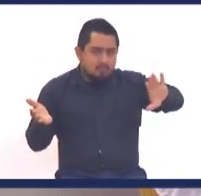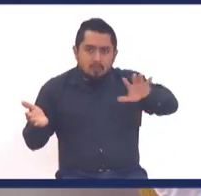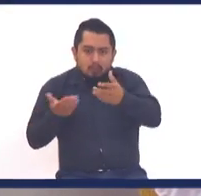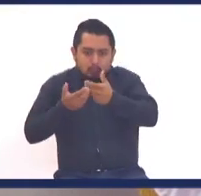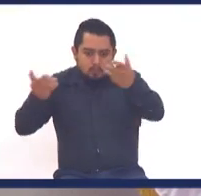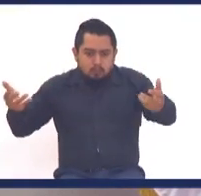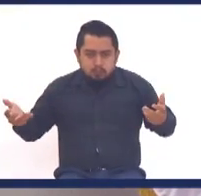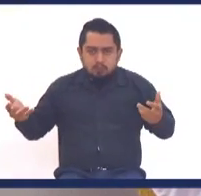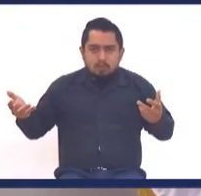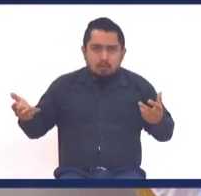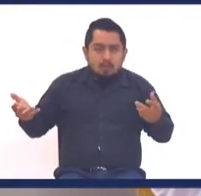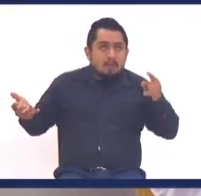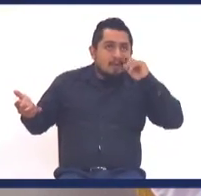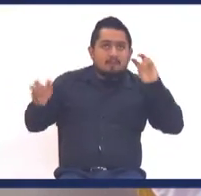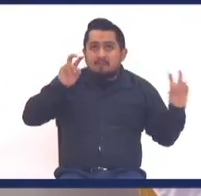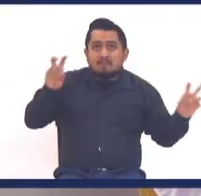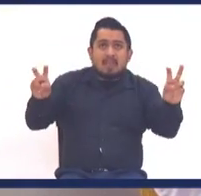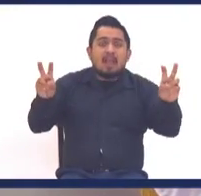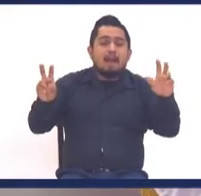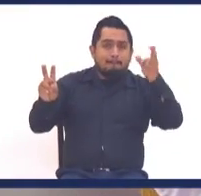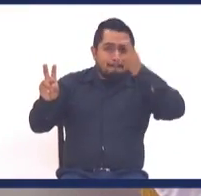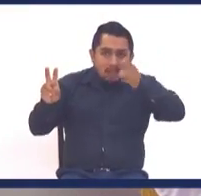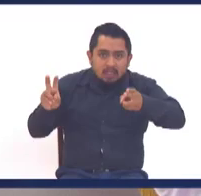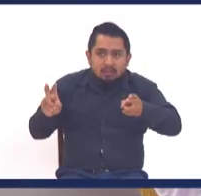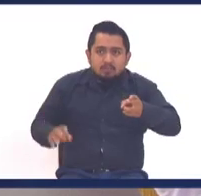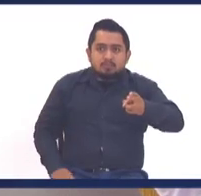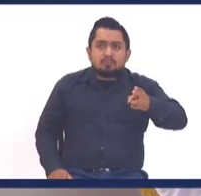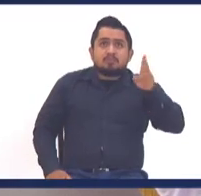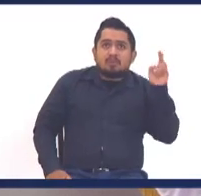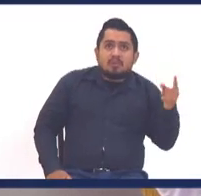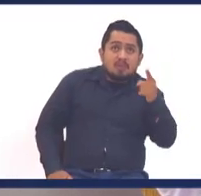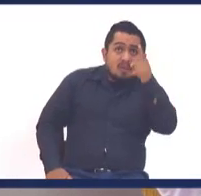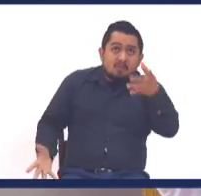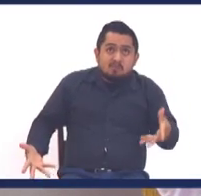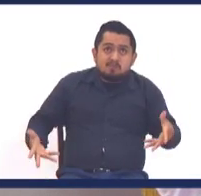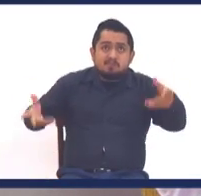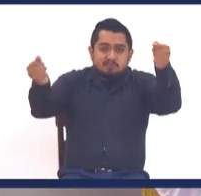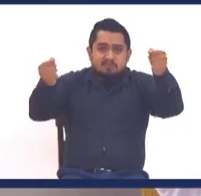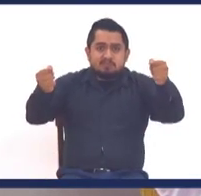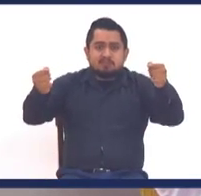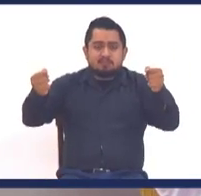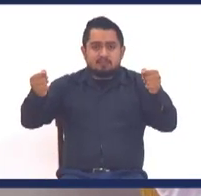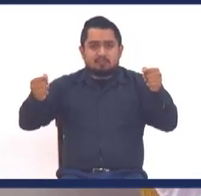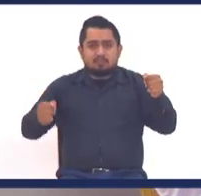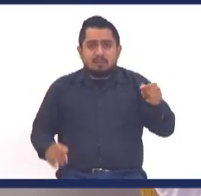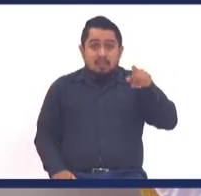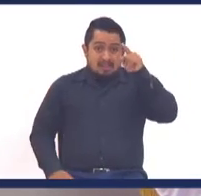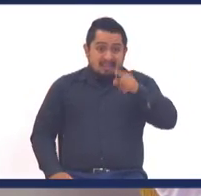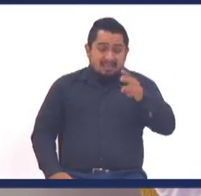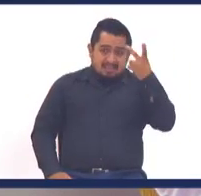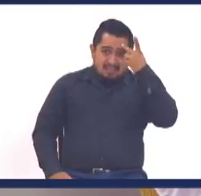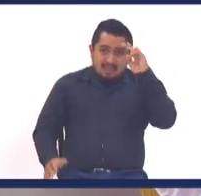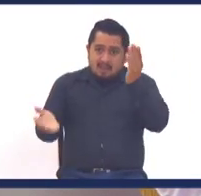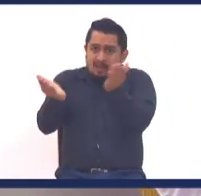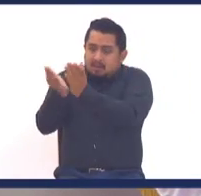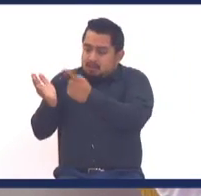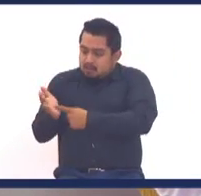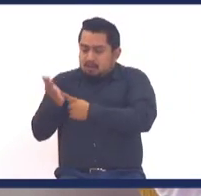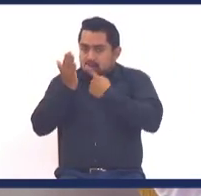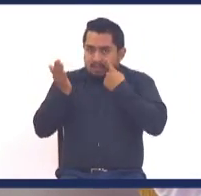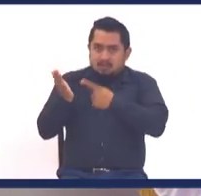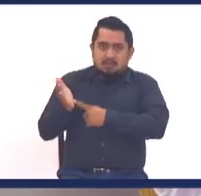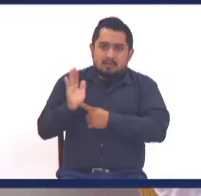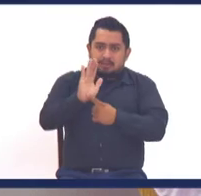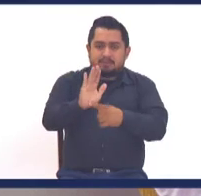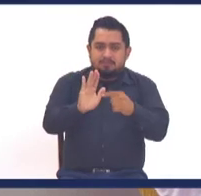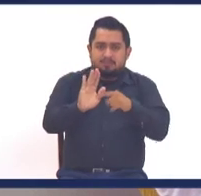otra. Pero estamos en la misma tormenta y tenemos a un mismo Salvador. Y la palabra me está diciendo a mí que Él